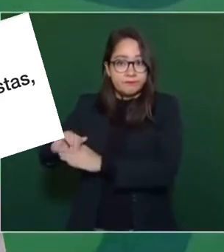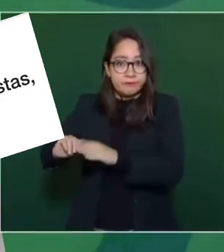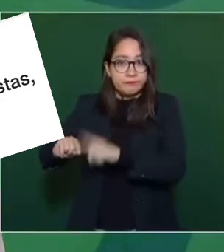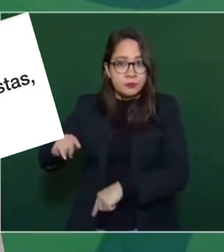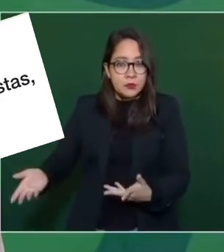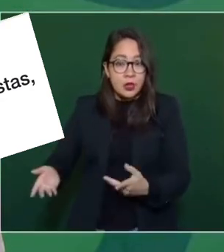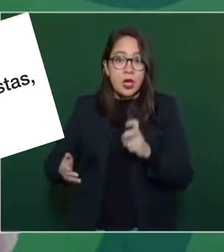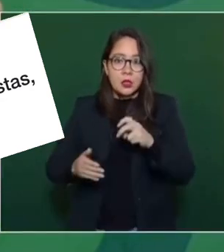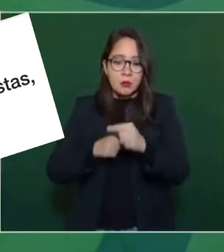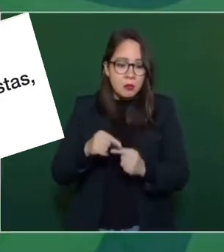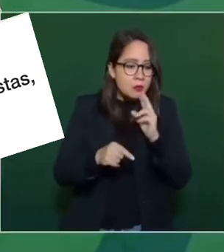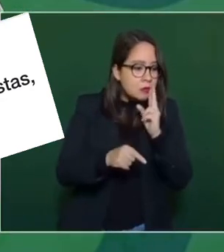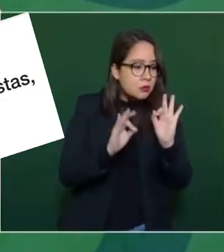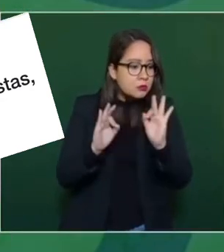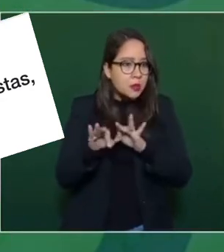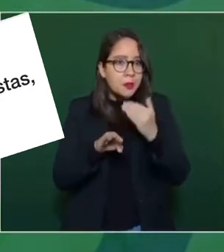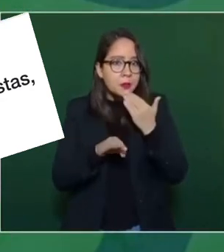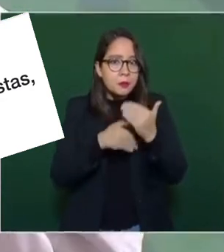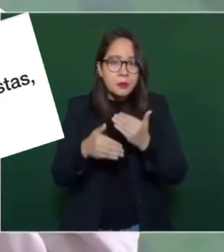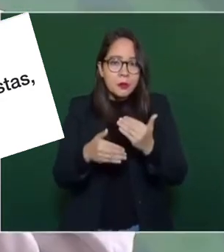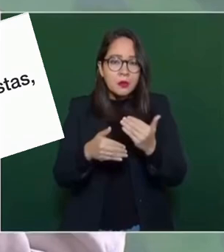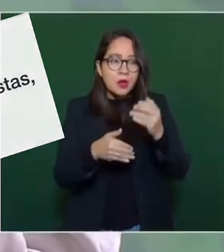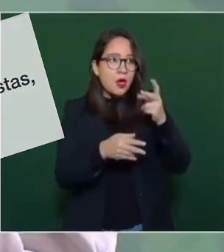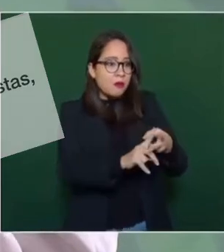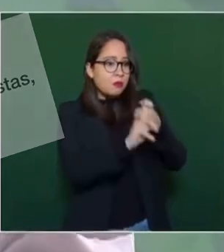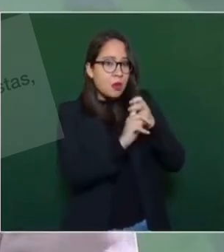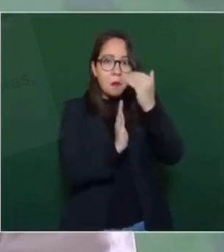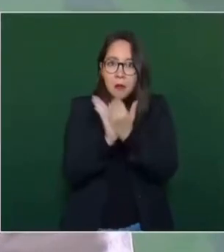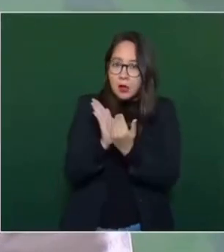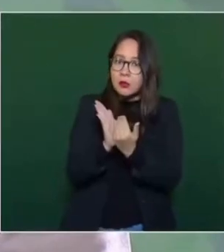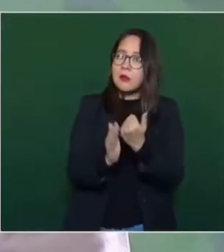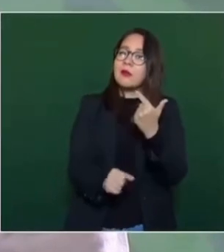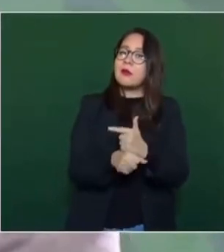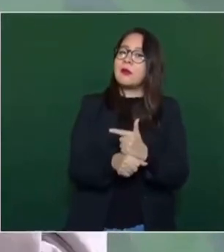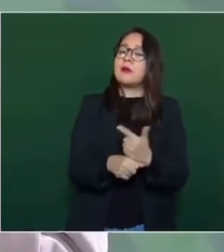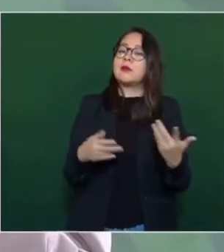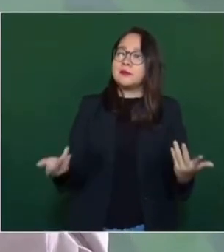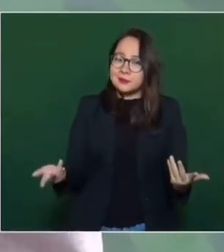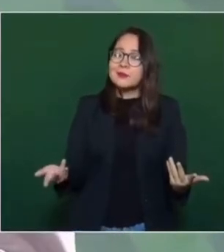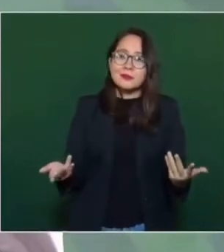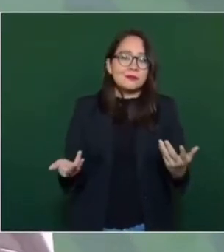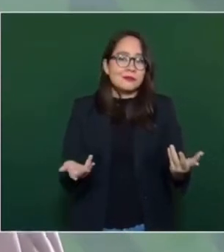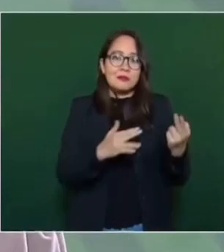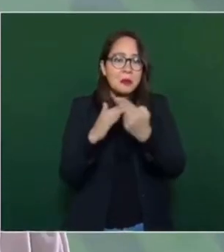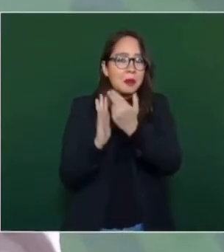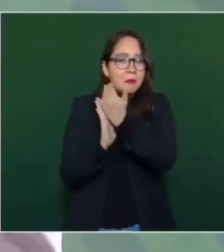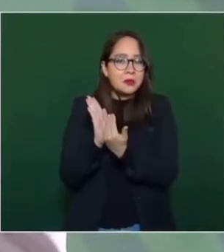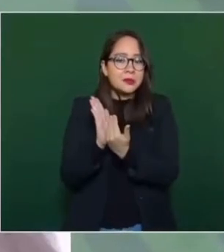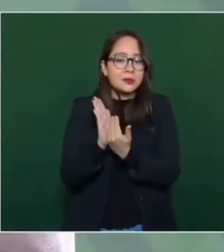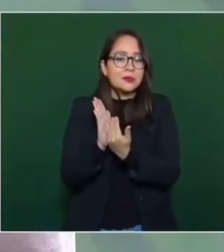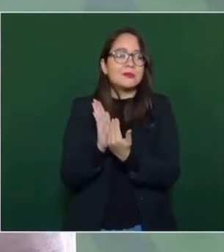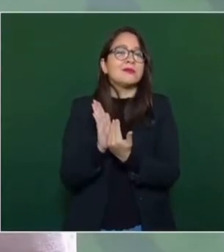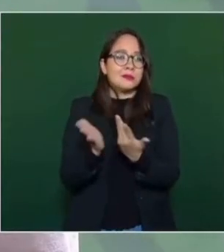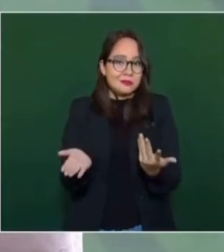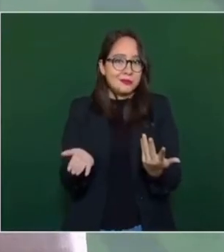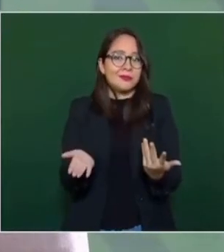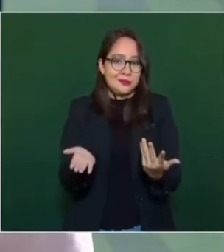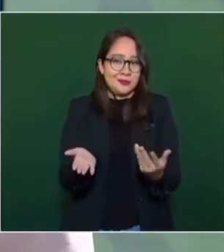homicidios y los secuestros, sobre todo. Porque depende mucho del comportamiento,